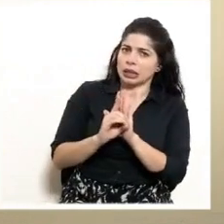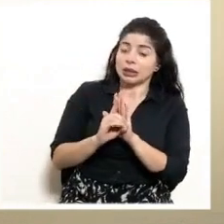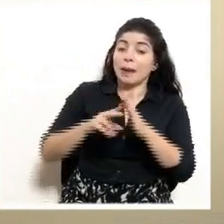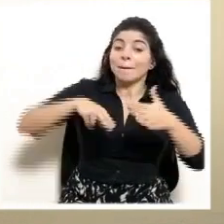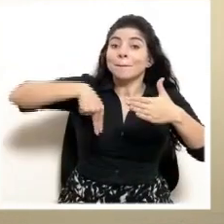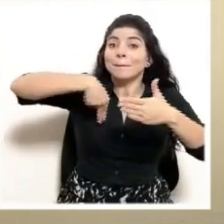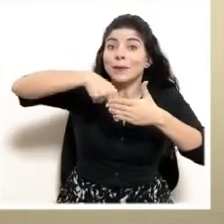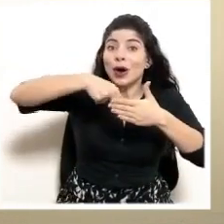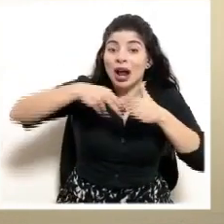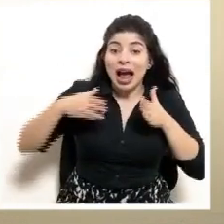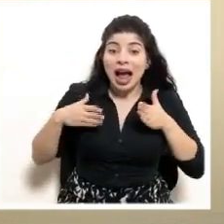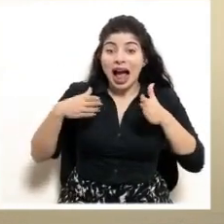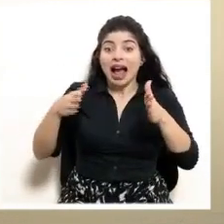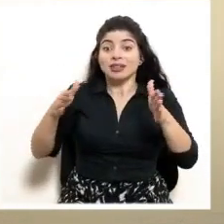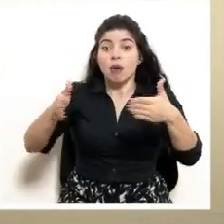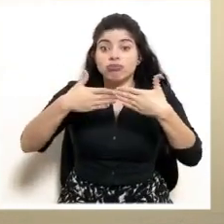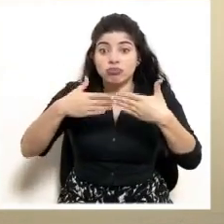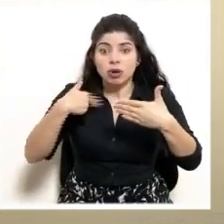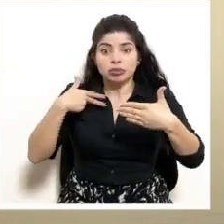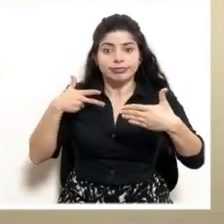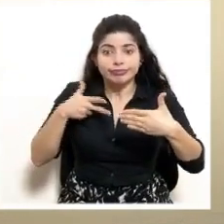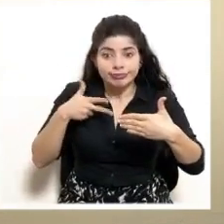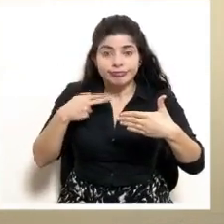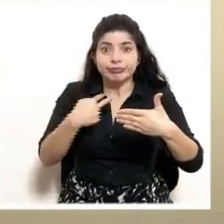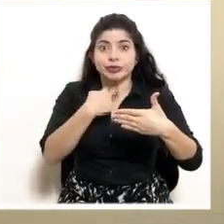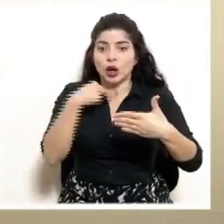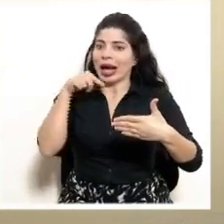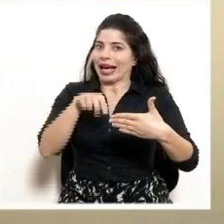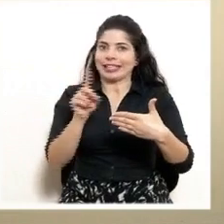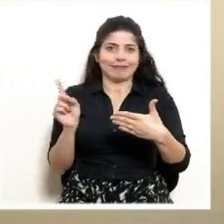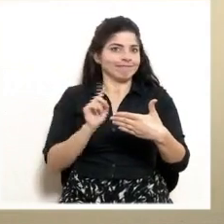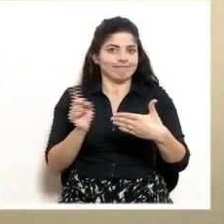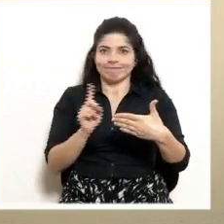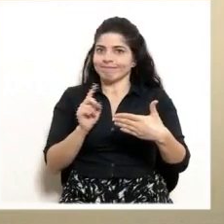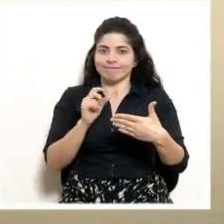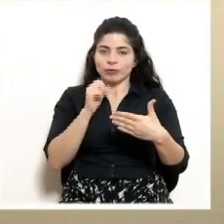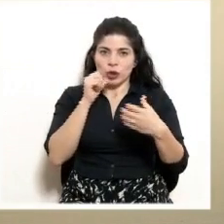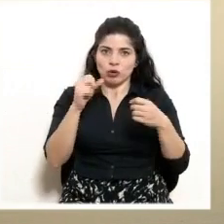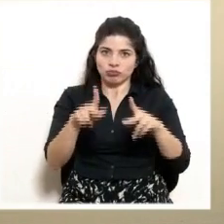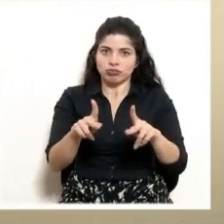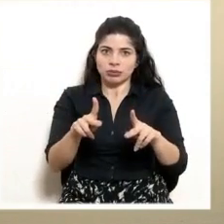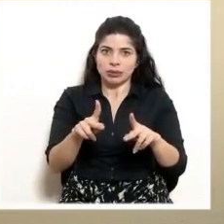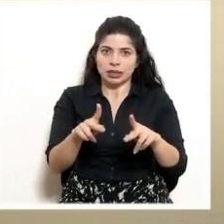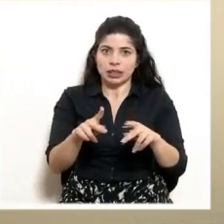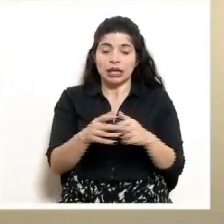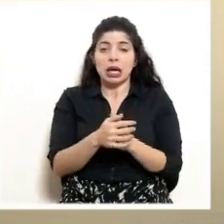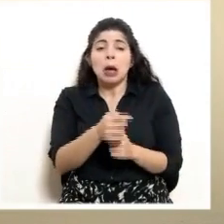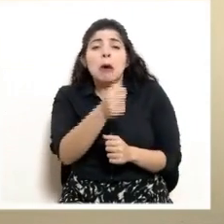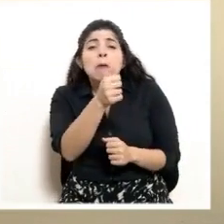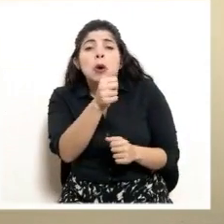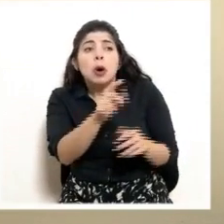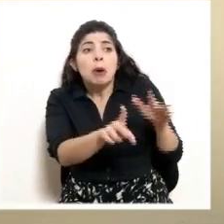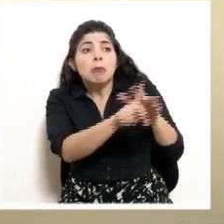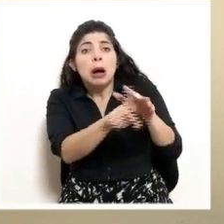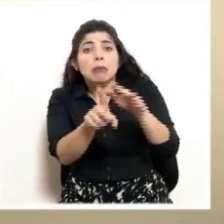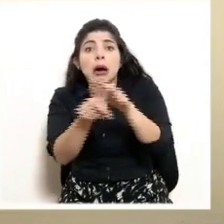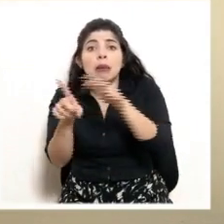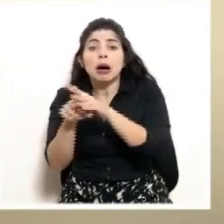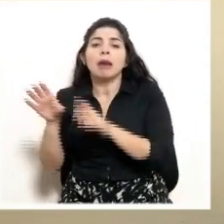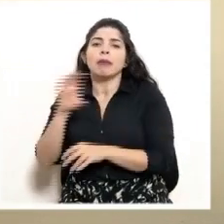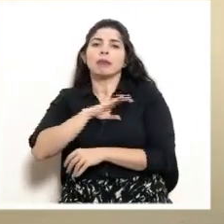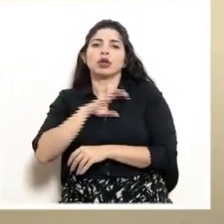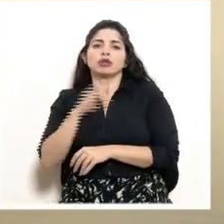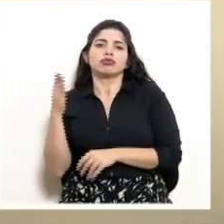bloqueo es otra cosa, es no dejar pasar. En los pocos casos en que eso hubo, la autoridad procedió y los